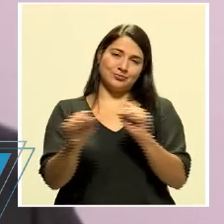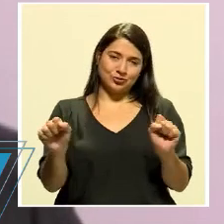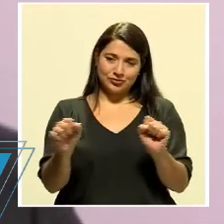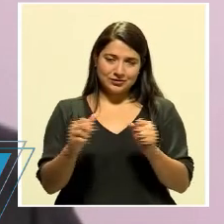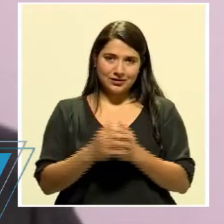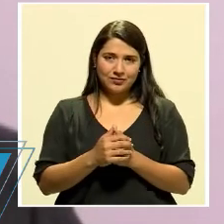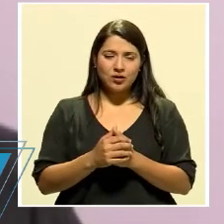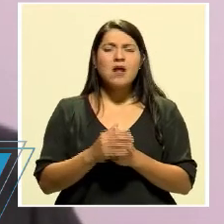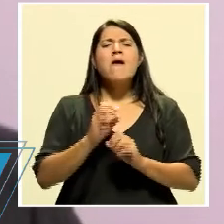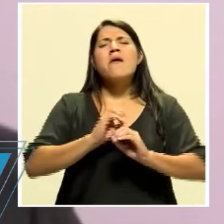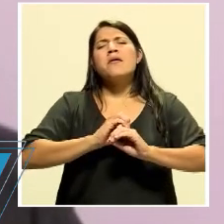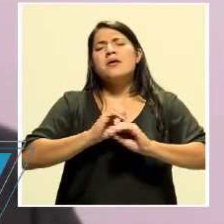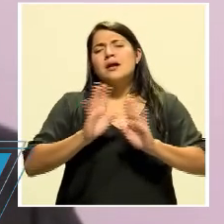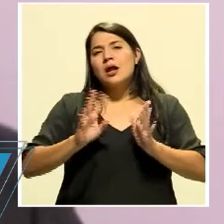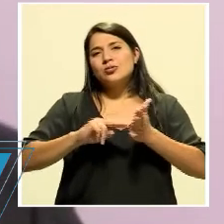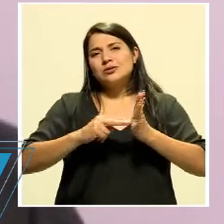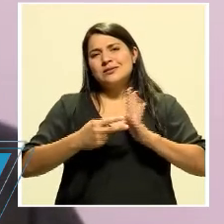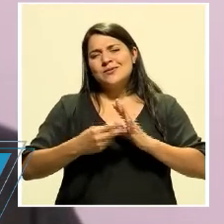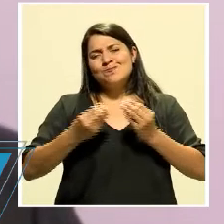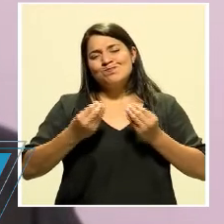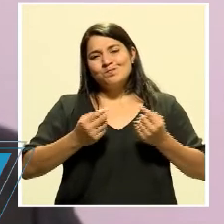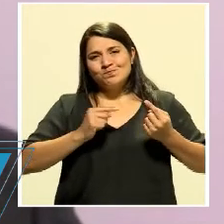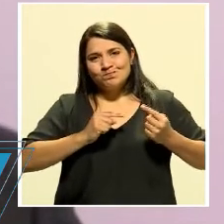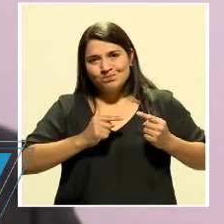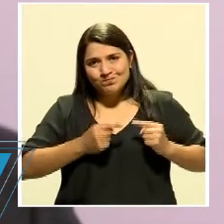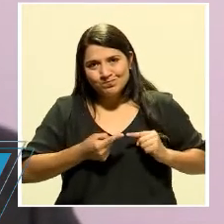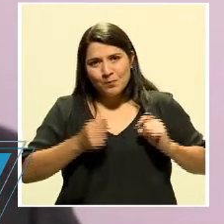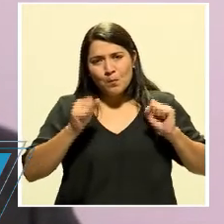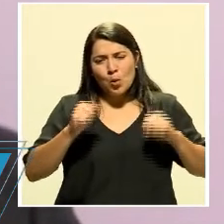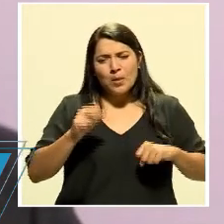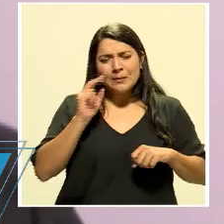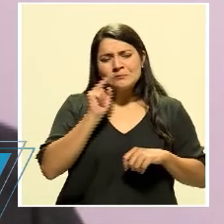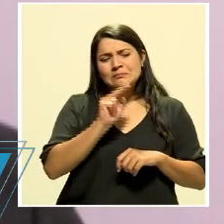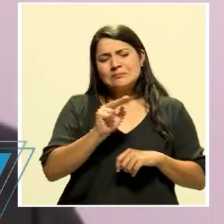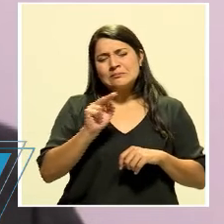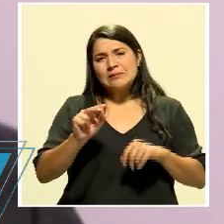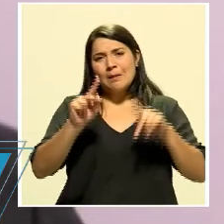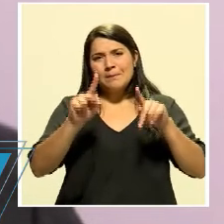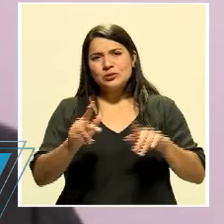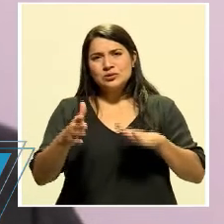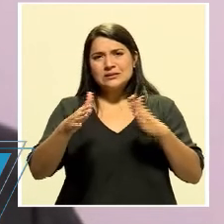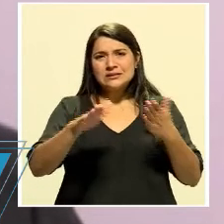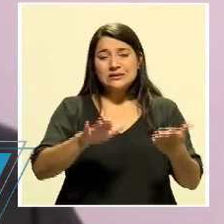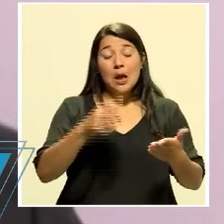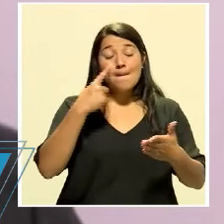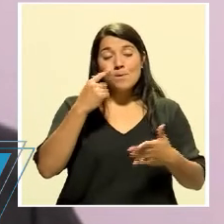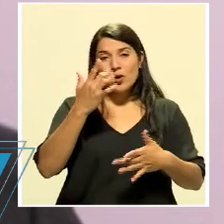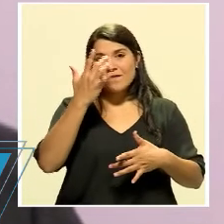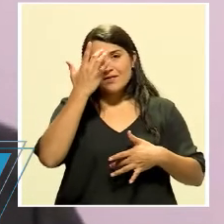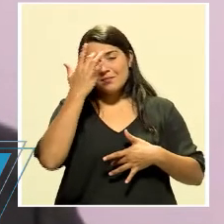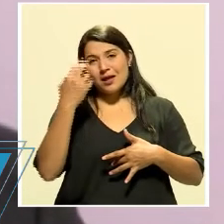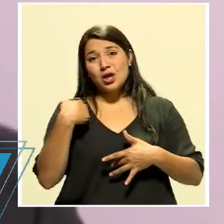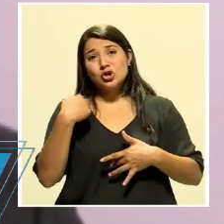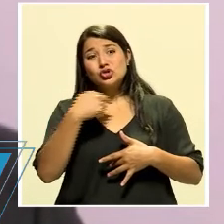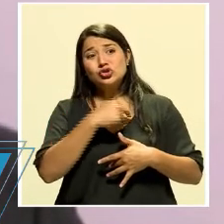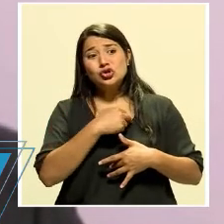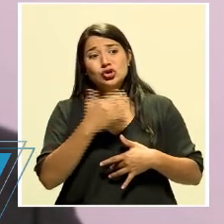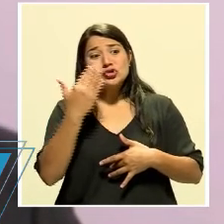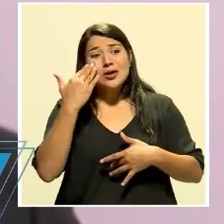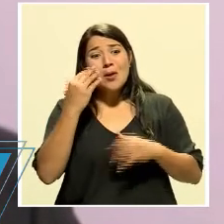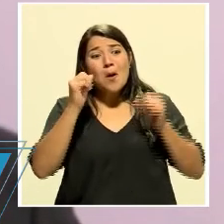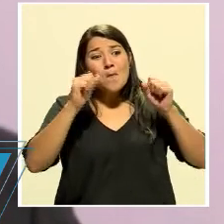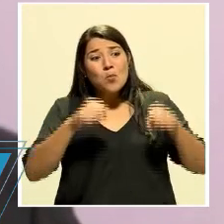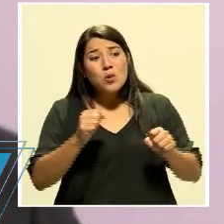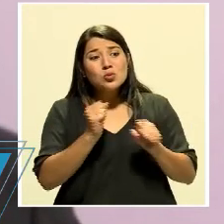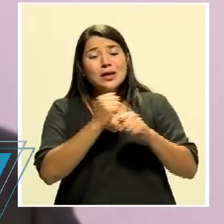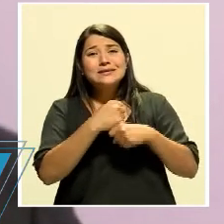Obviamente que es muy doloroso ver fallecimientos por enfermedades, que uno sabe que podemos hacer mucho desde el